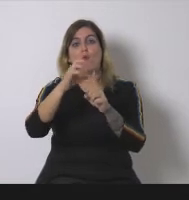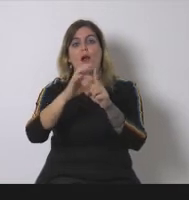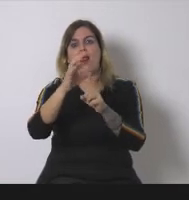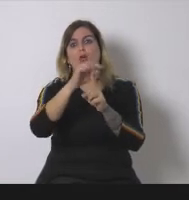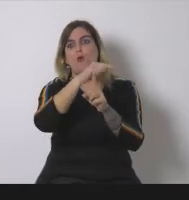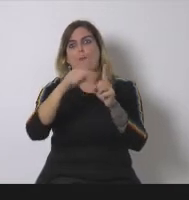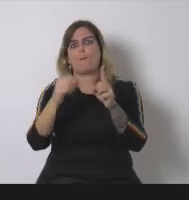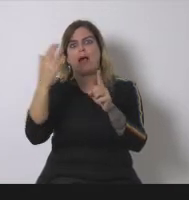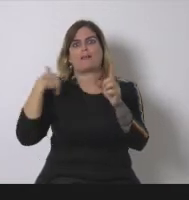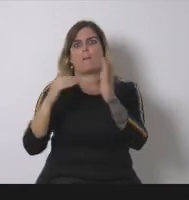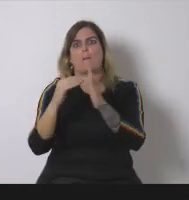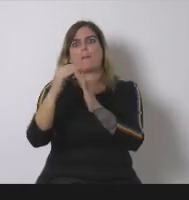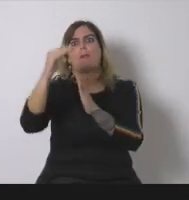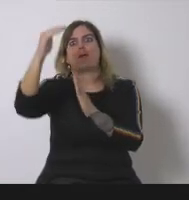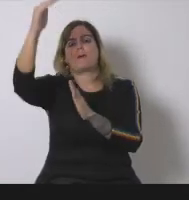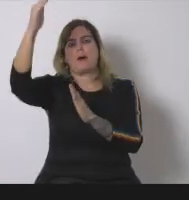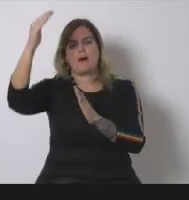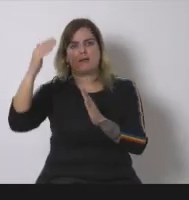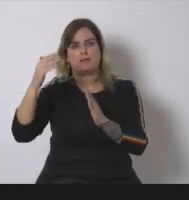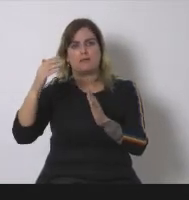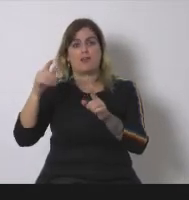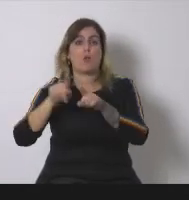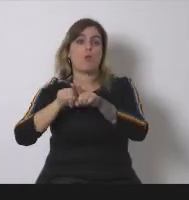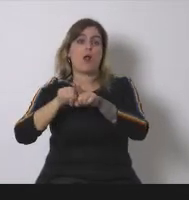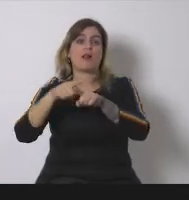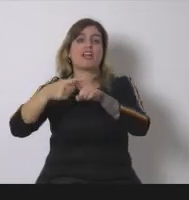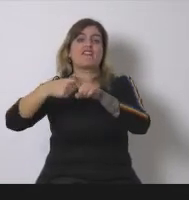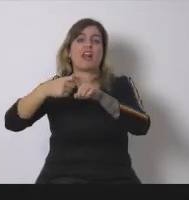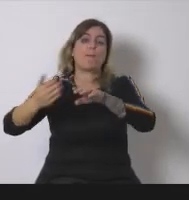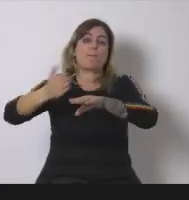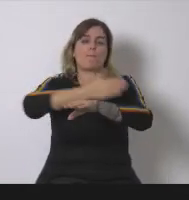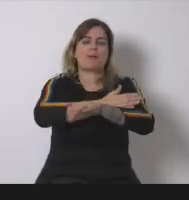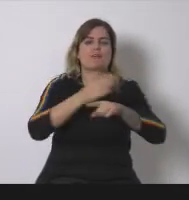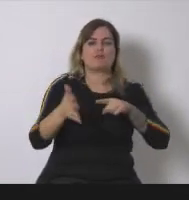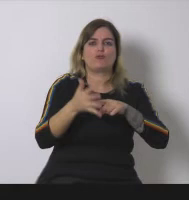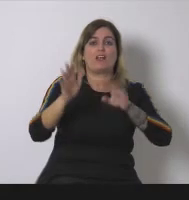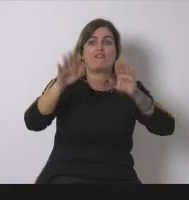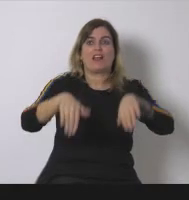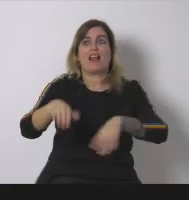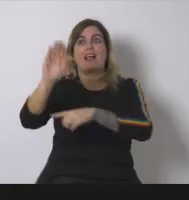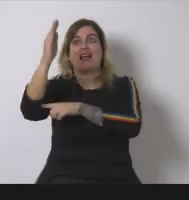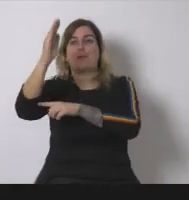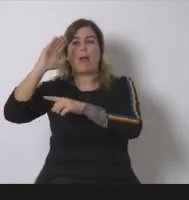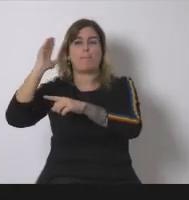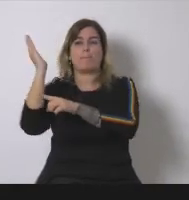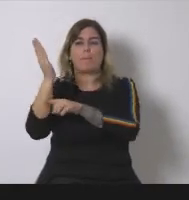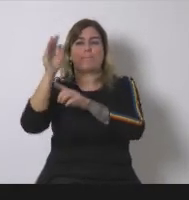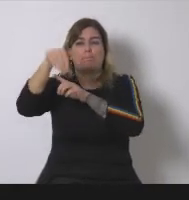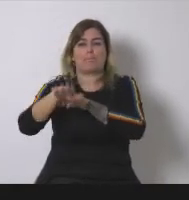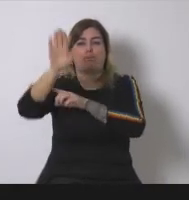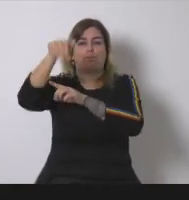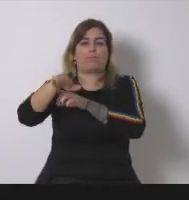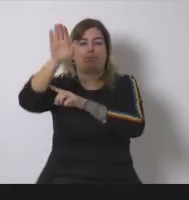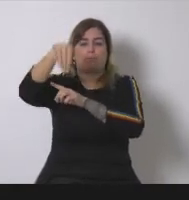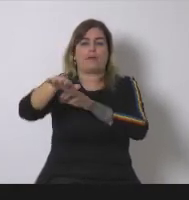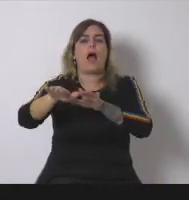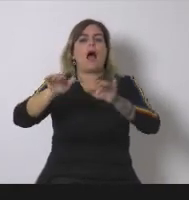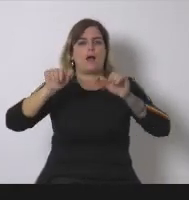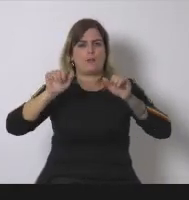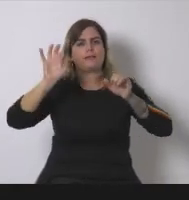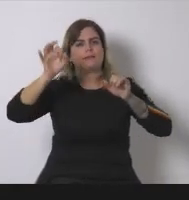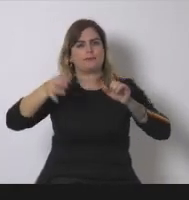y ya el clima habrá entrado en un estado de inestabilidad que por mucho que reduzcamos las emisiones en ese momento ya será tarde porque se habrán